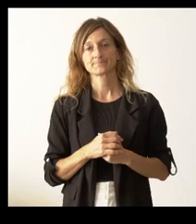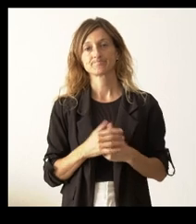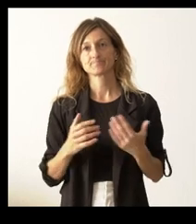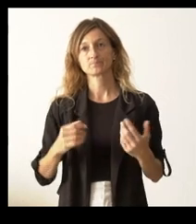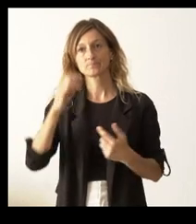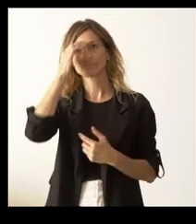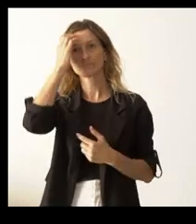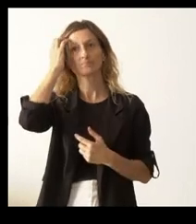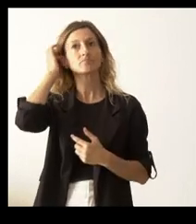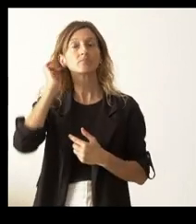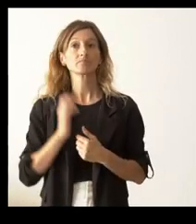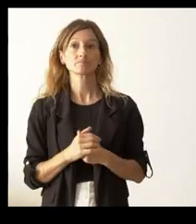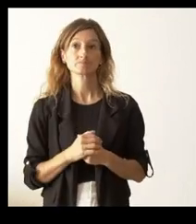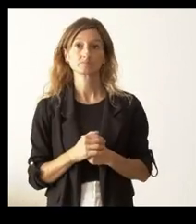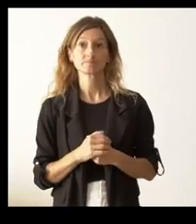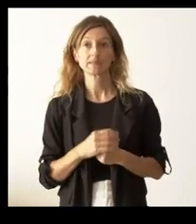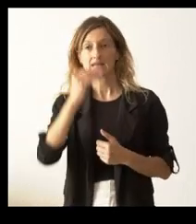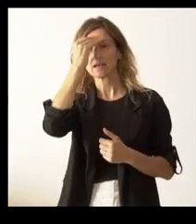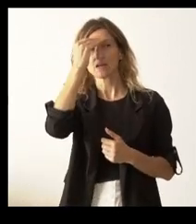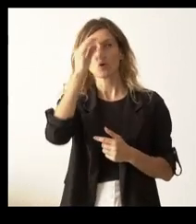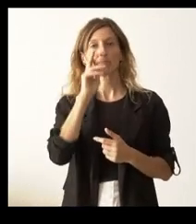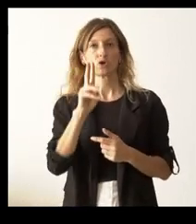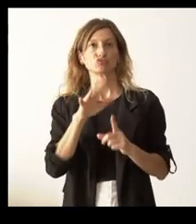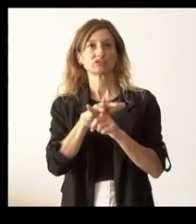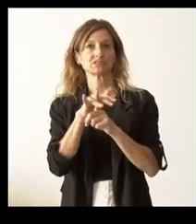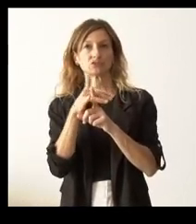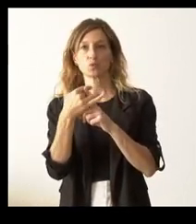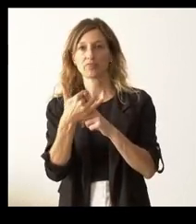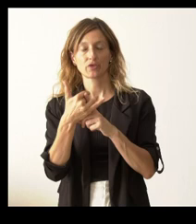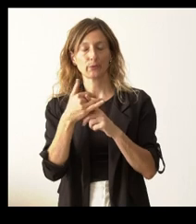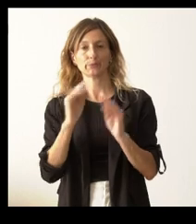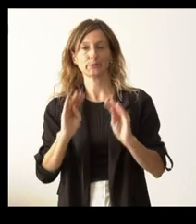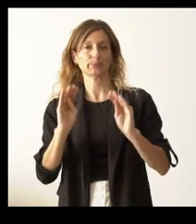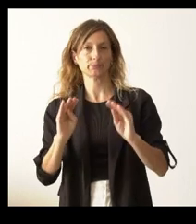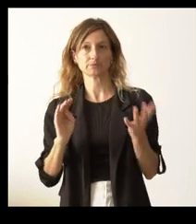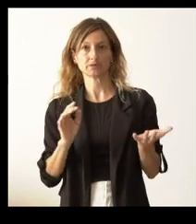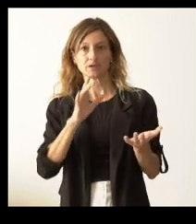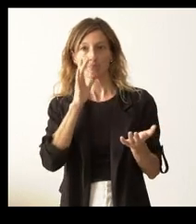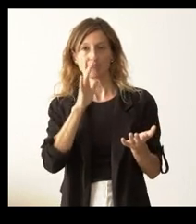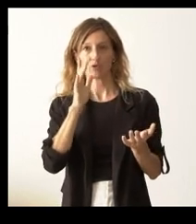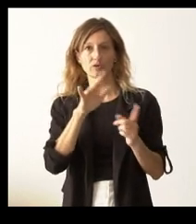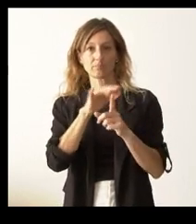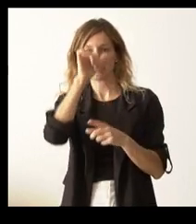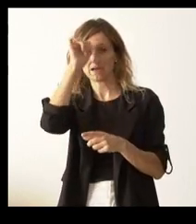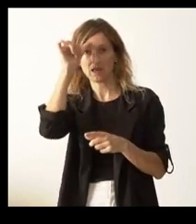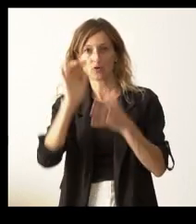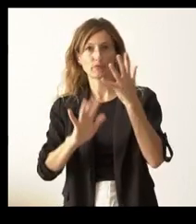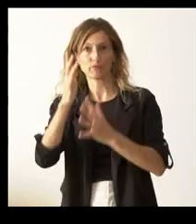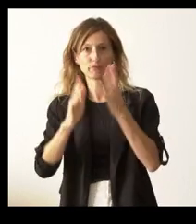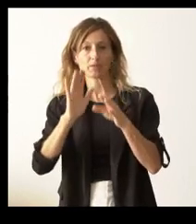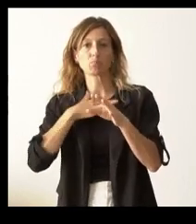situación muy llamativa, visto lo que se ha producido este verano y lo que podría